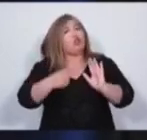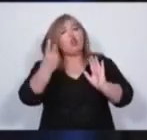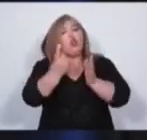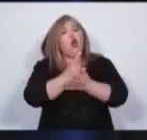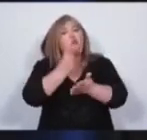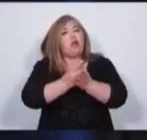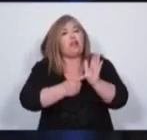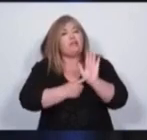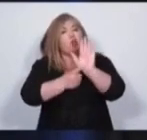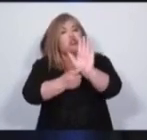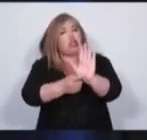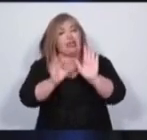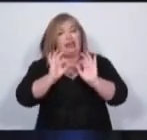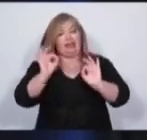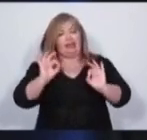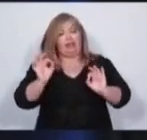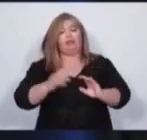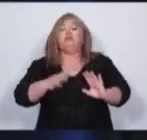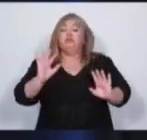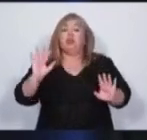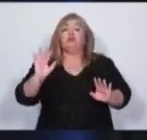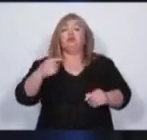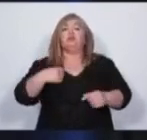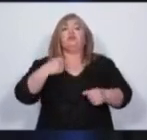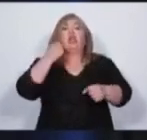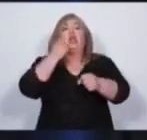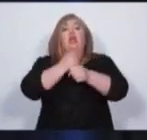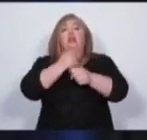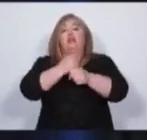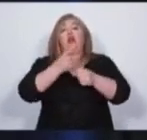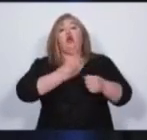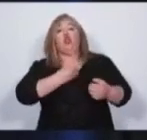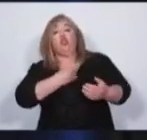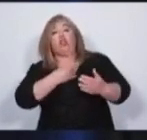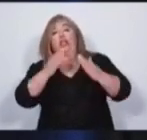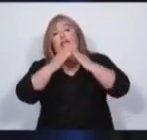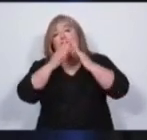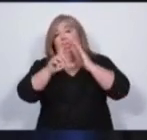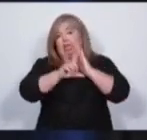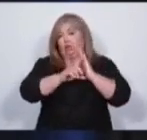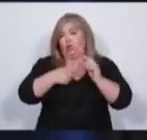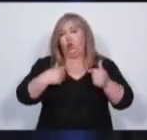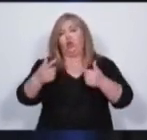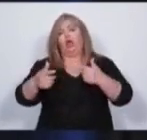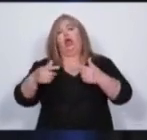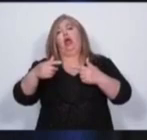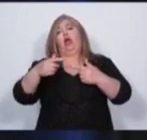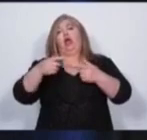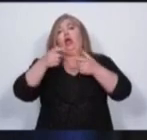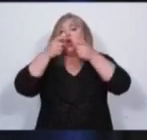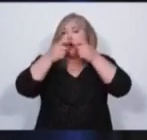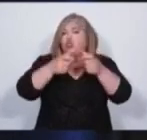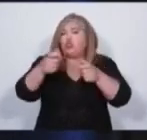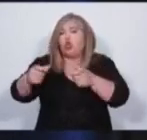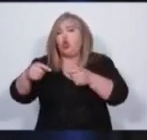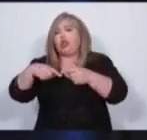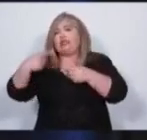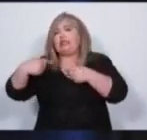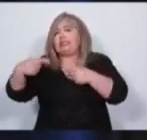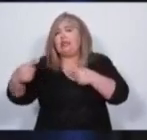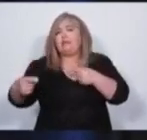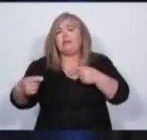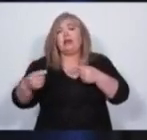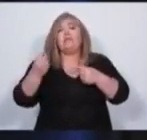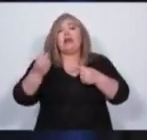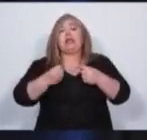quiero decir es que nosotros tenemos que trabajar sobre la legislatura y trabajar sobre los controles de una manera permanente para que tengamos agilidad, para que nosotros